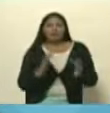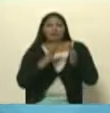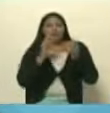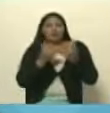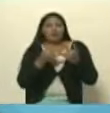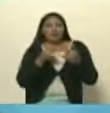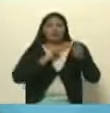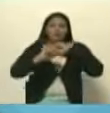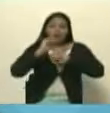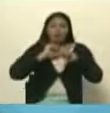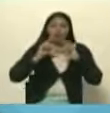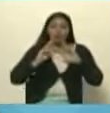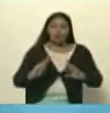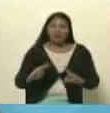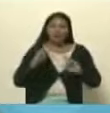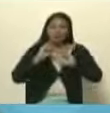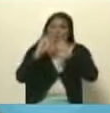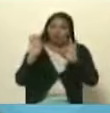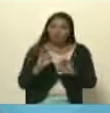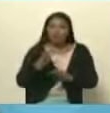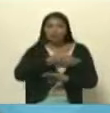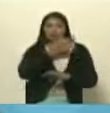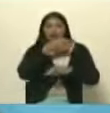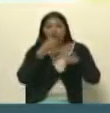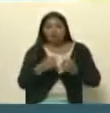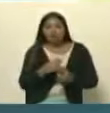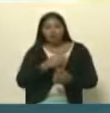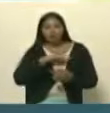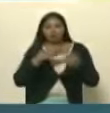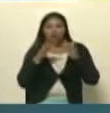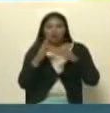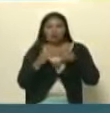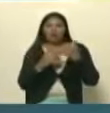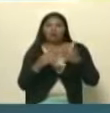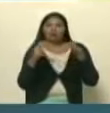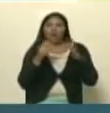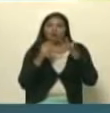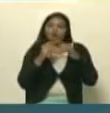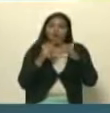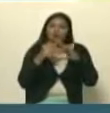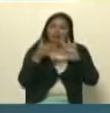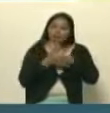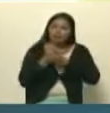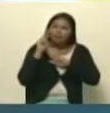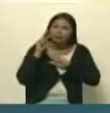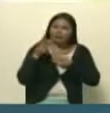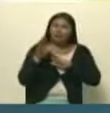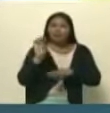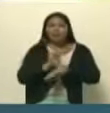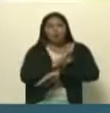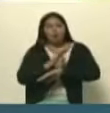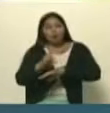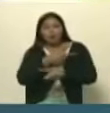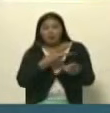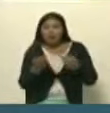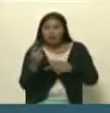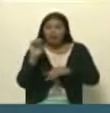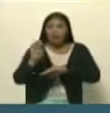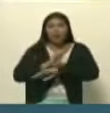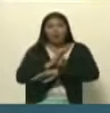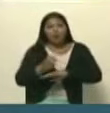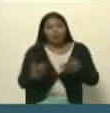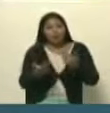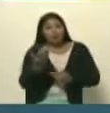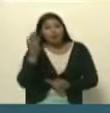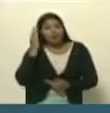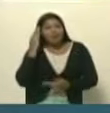de la humanidad también es socióloga y hoy nos permite conocer esa mirada desde Ecuador porque ella nos visita desde Ecuador importante